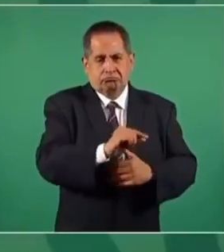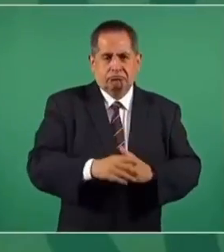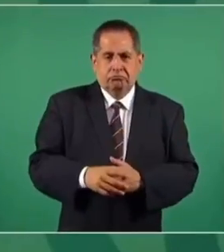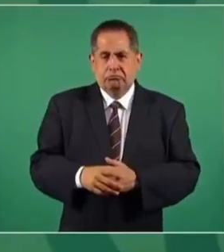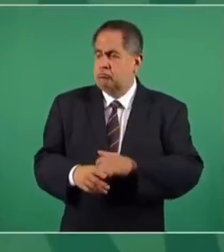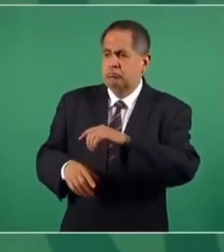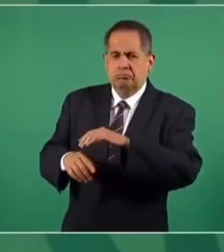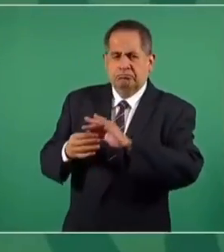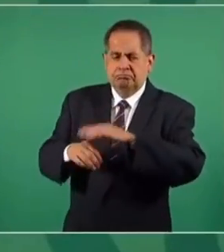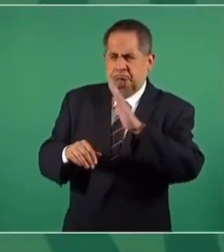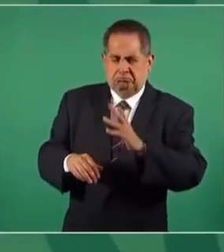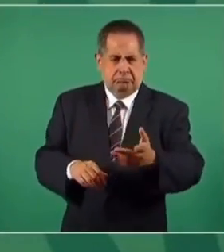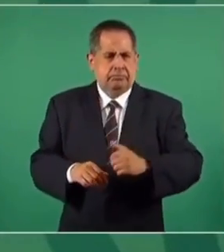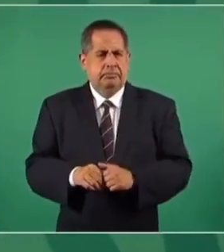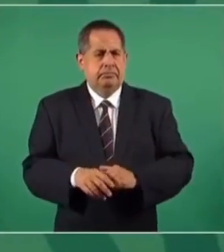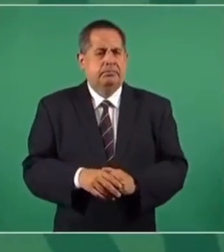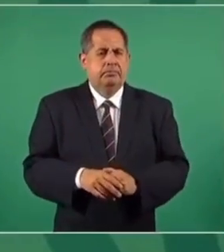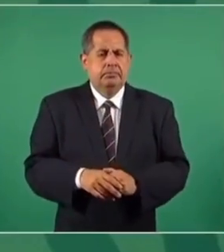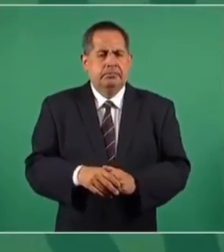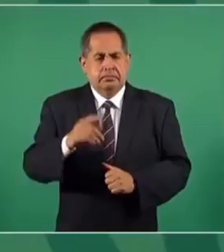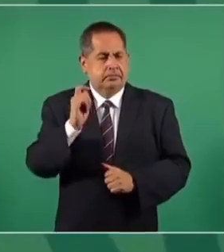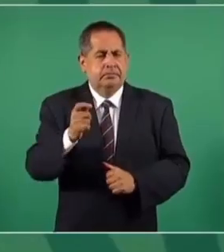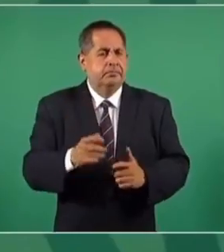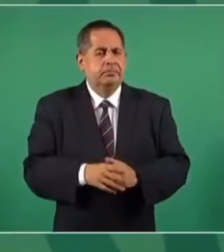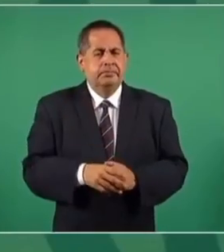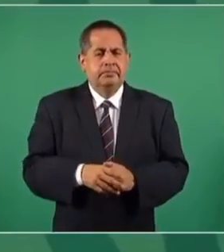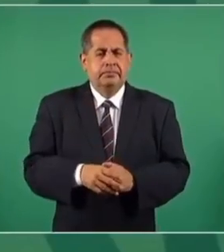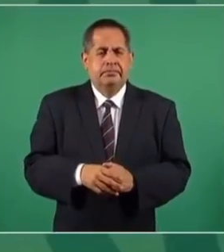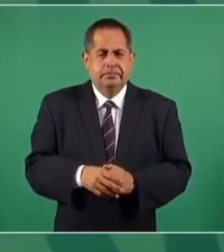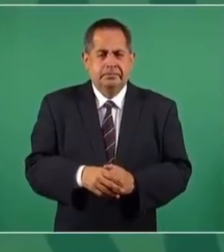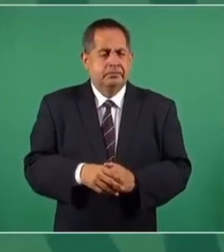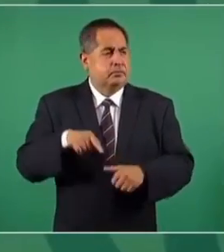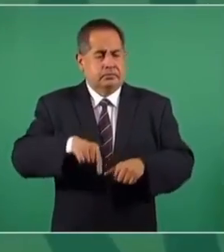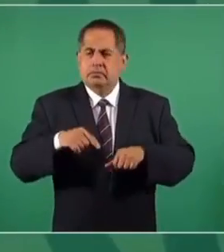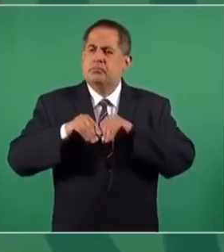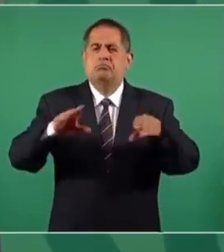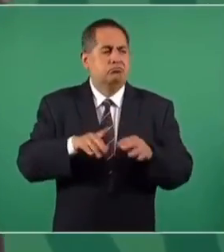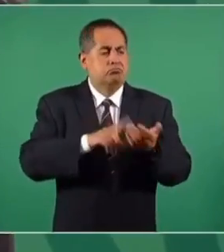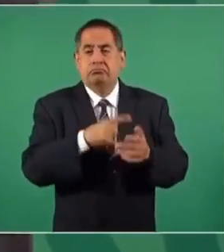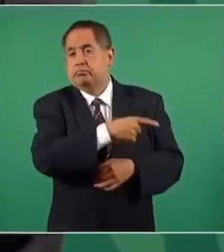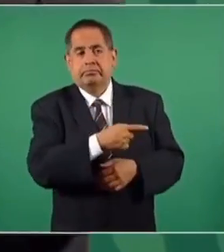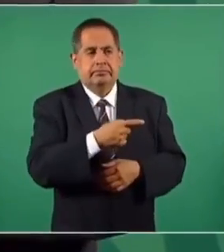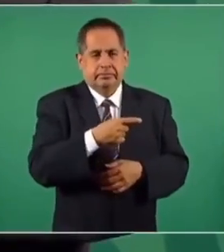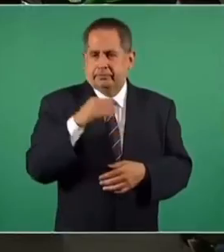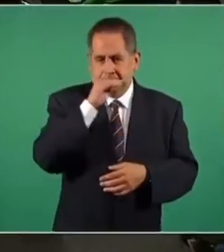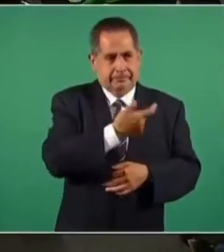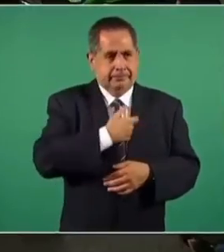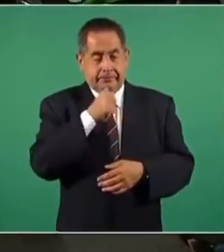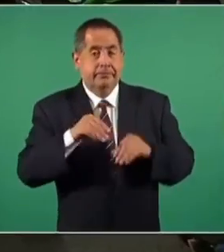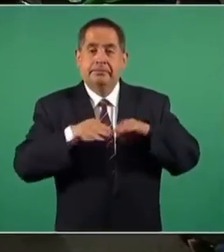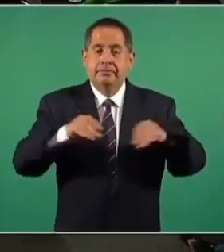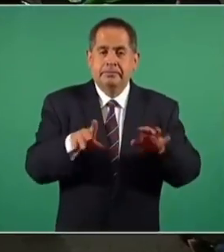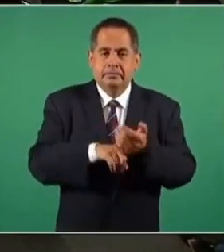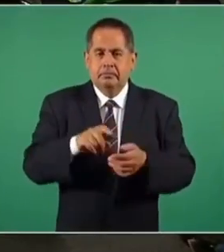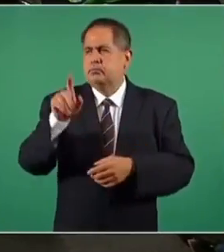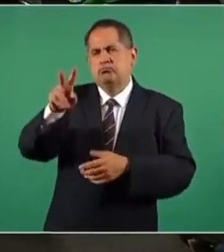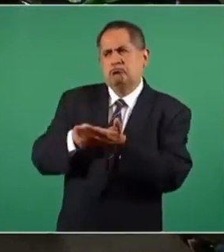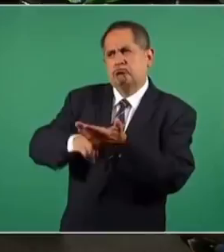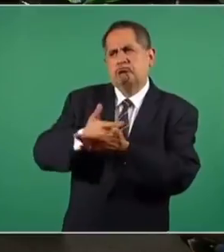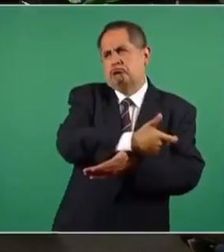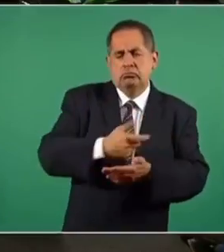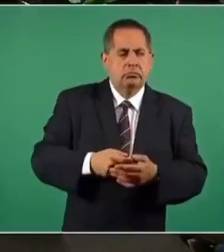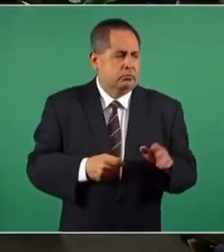Si les damos publicidad aquí gratuita, Además de la economía, ¿no? Porque